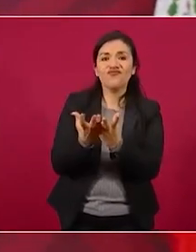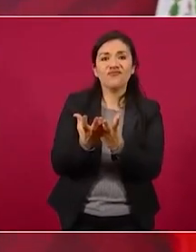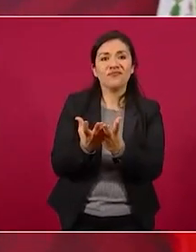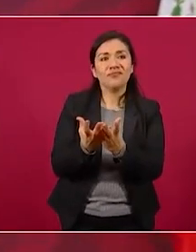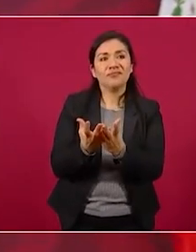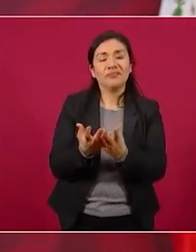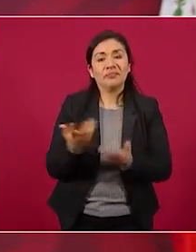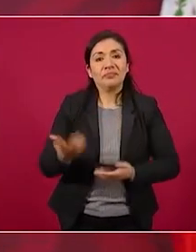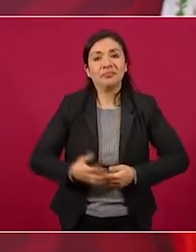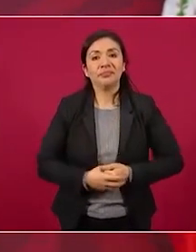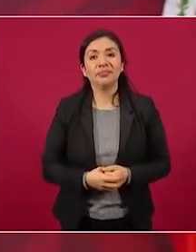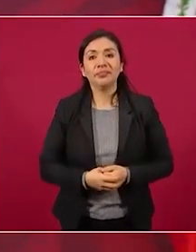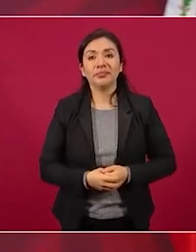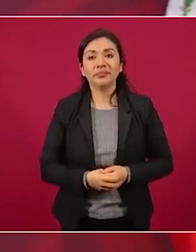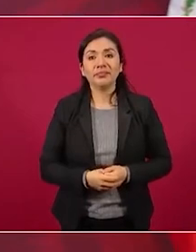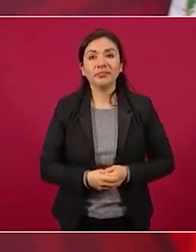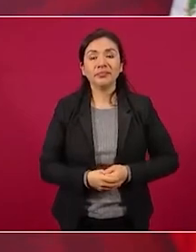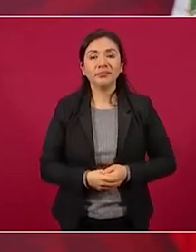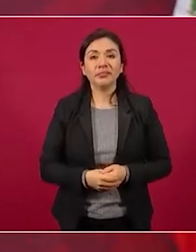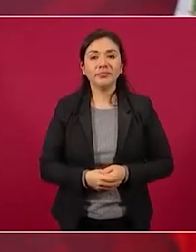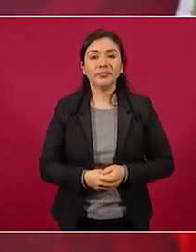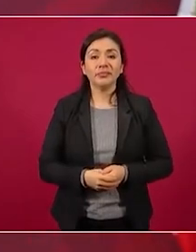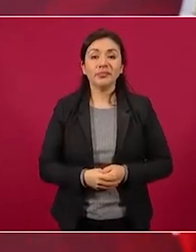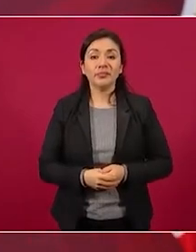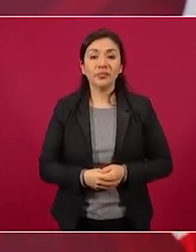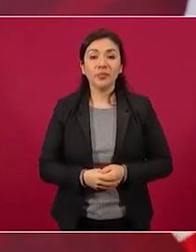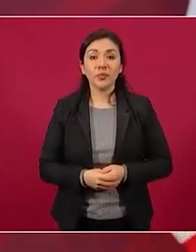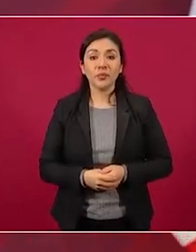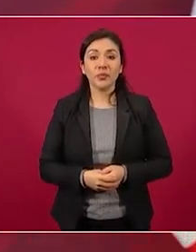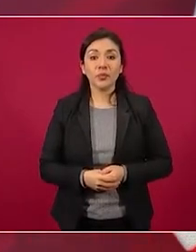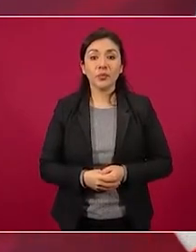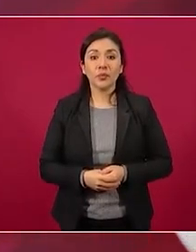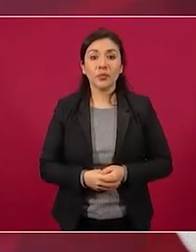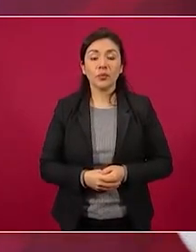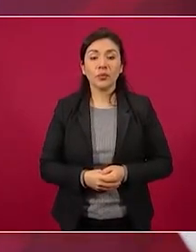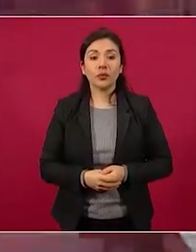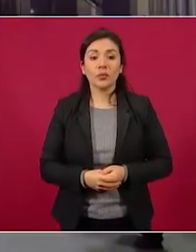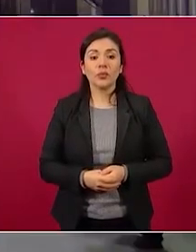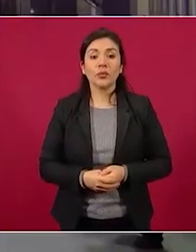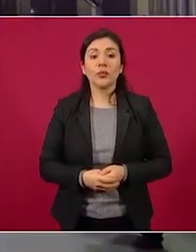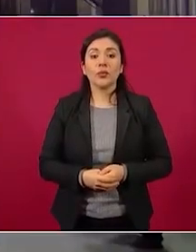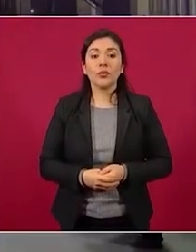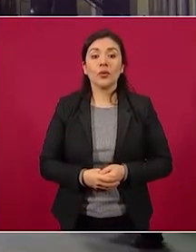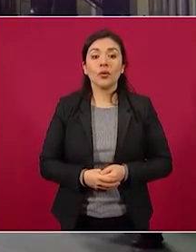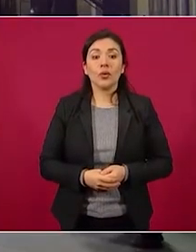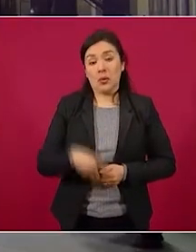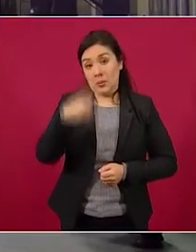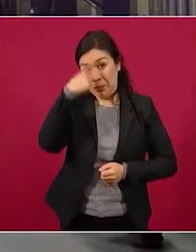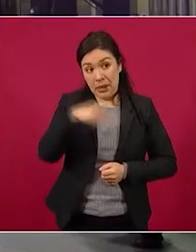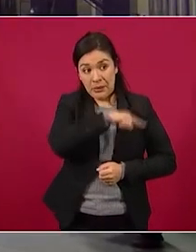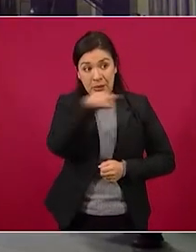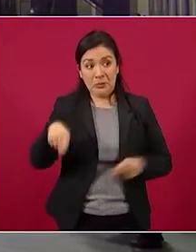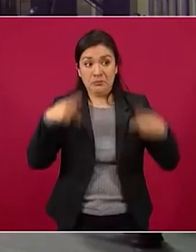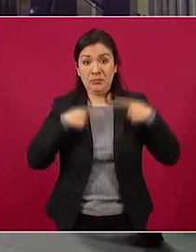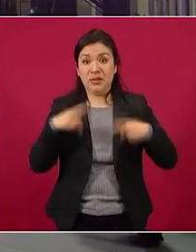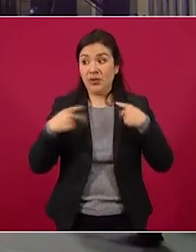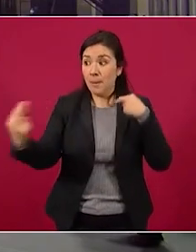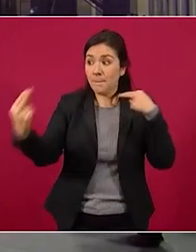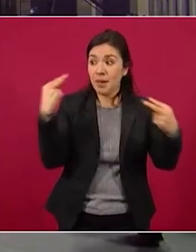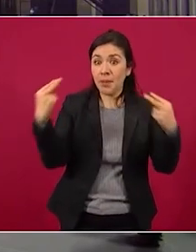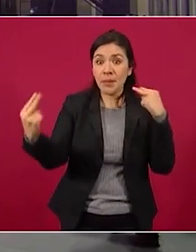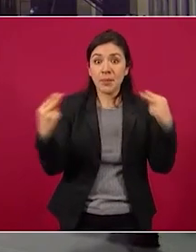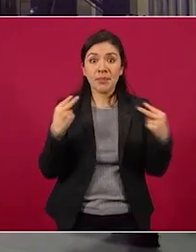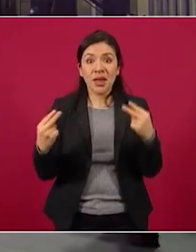o sea el poder mediático este